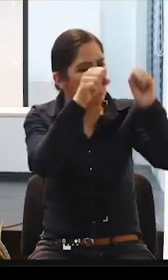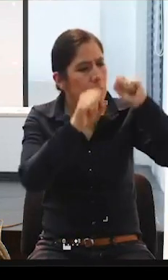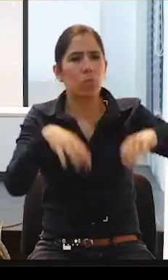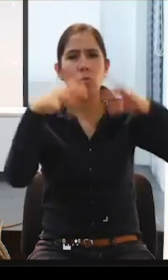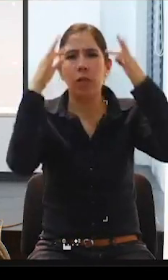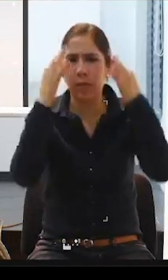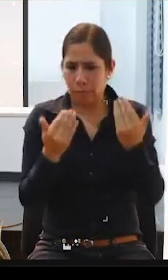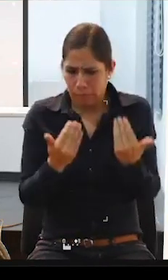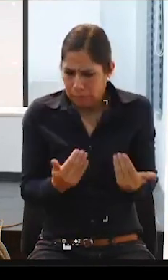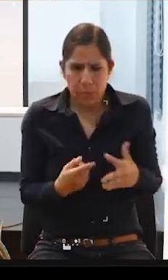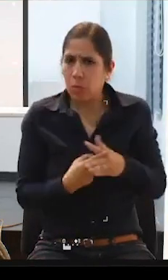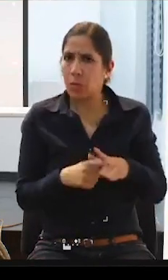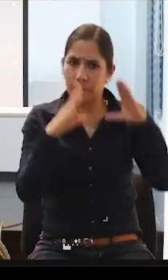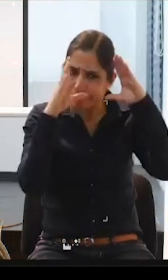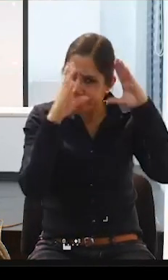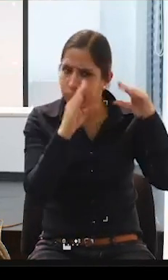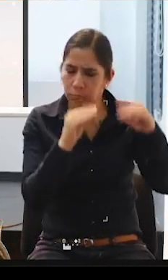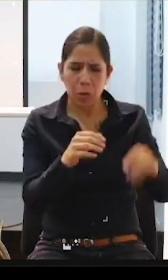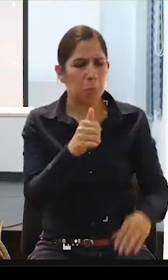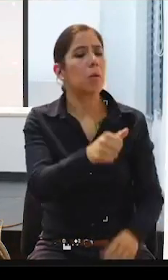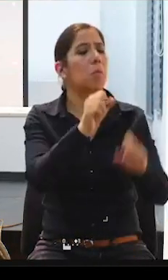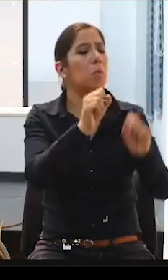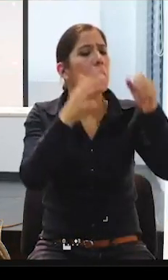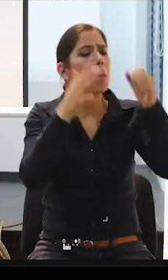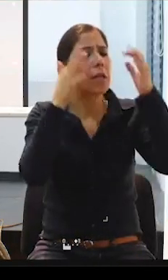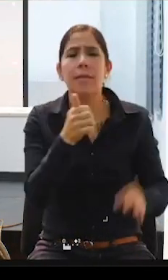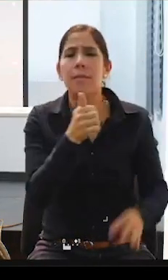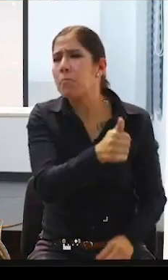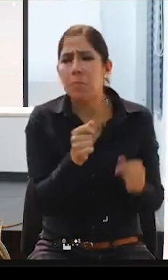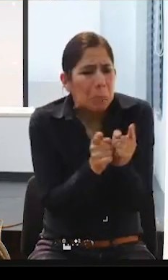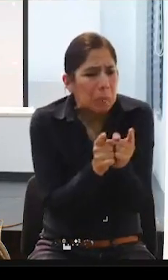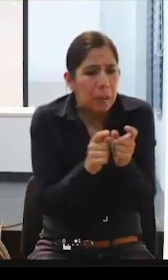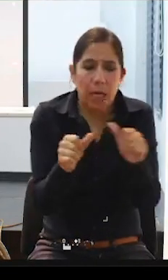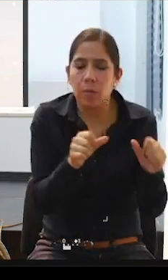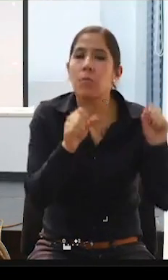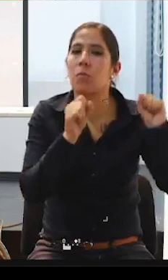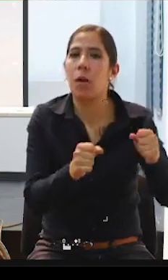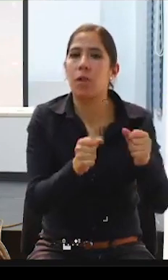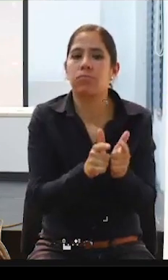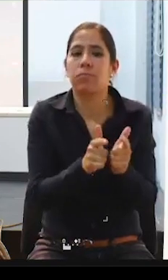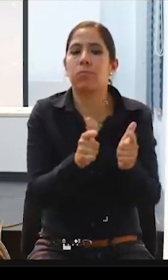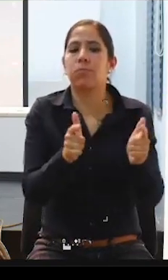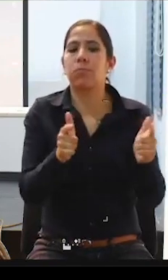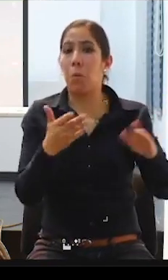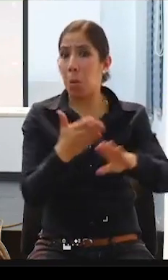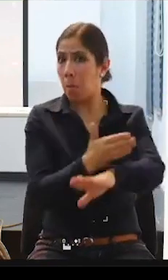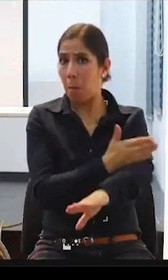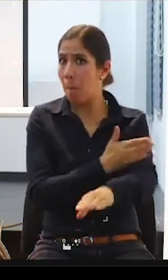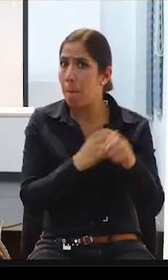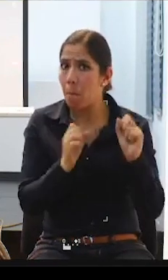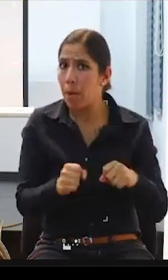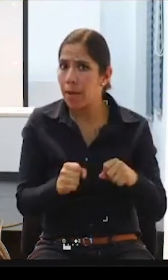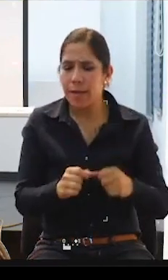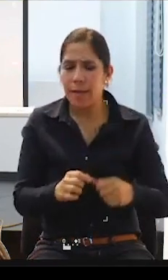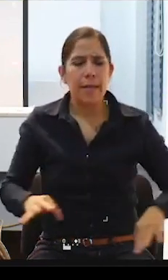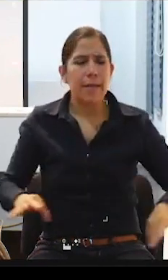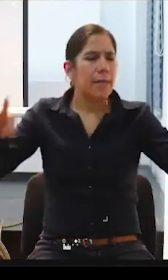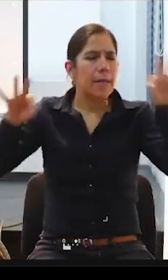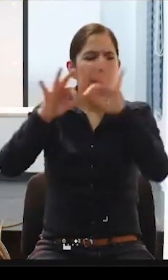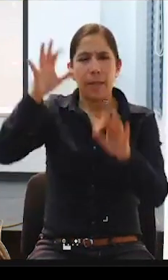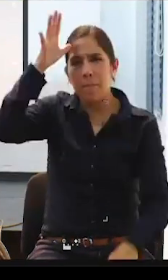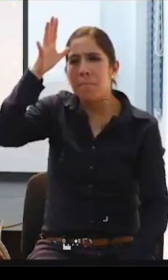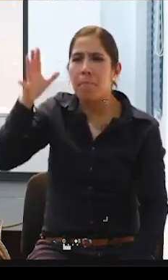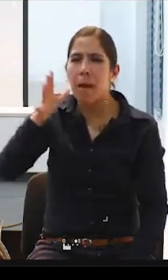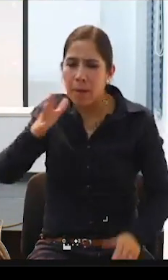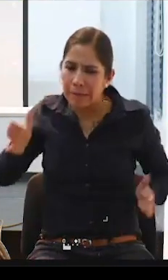decisiones en pequeñas acciones que los padres vayan generando esas esas ¿verdad? esa autonomía quitarse ese